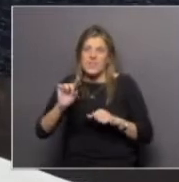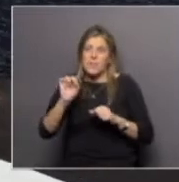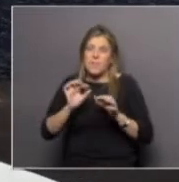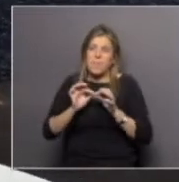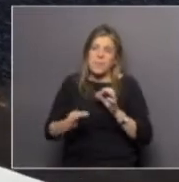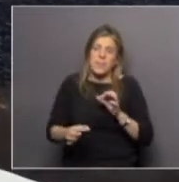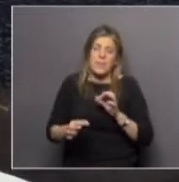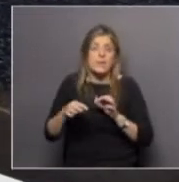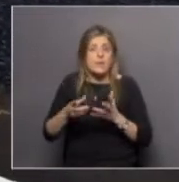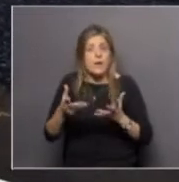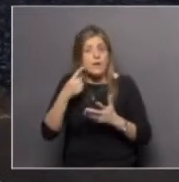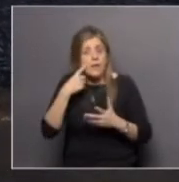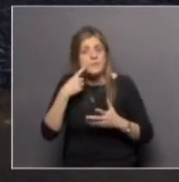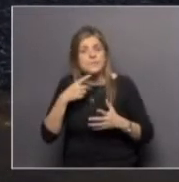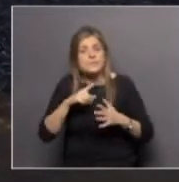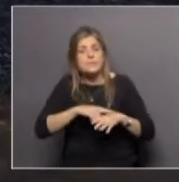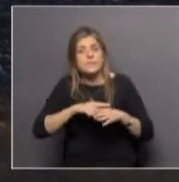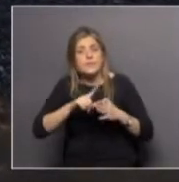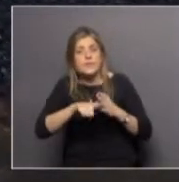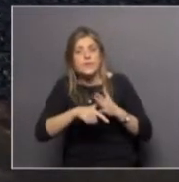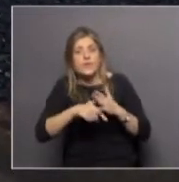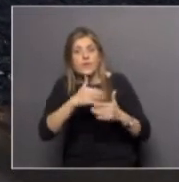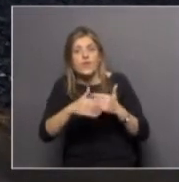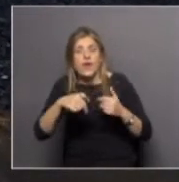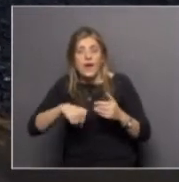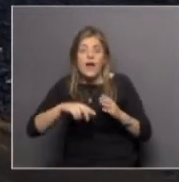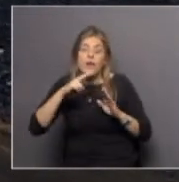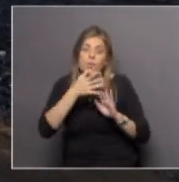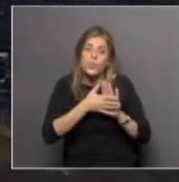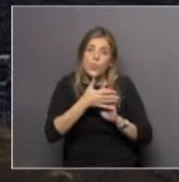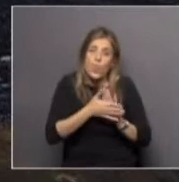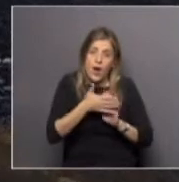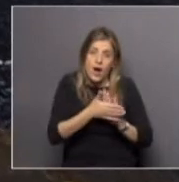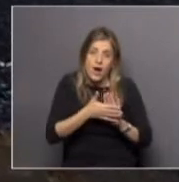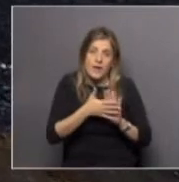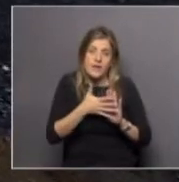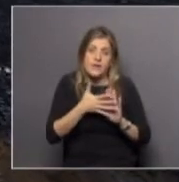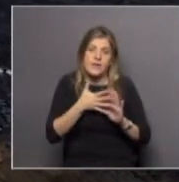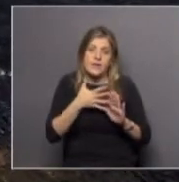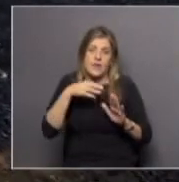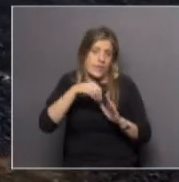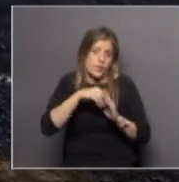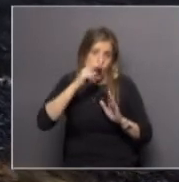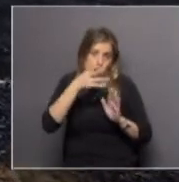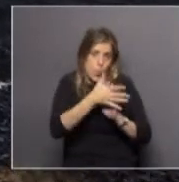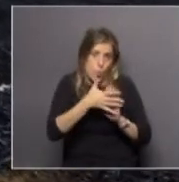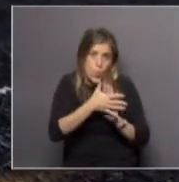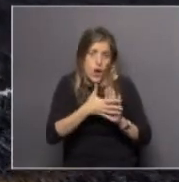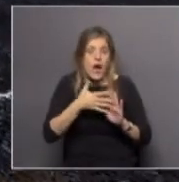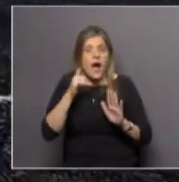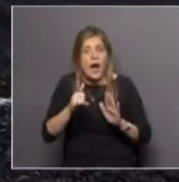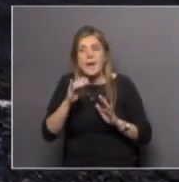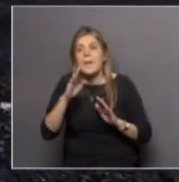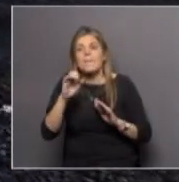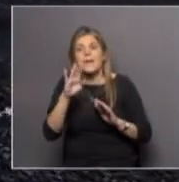tiempo? Bueno, nos está diciendo, está bien, en territorio uruguayo, dentro de lo que es este Uruguay que conocemos, se degradan